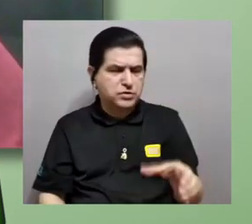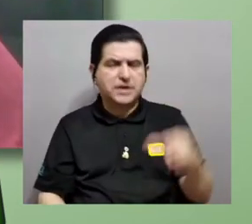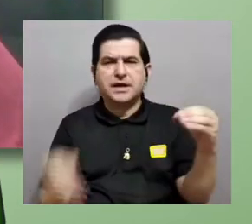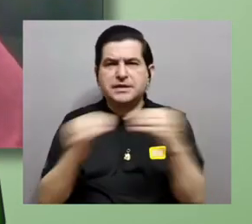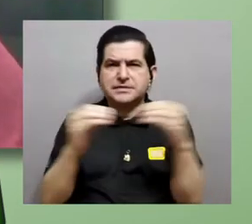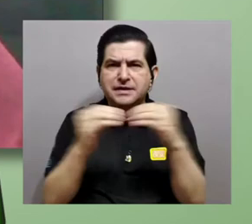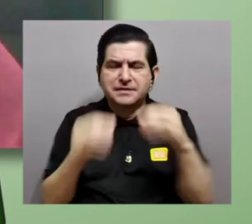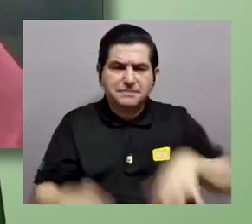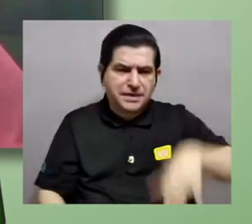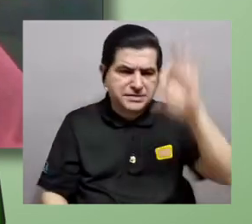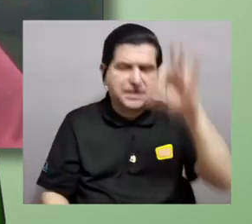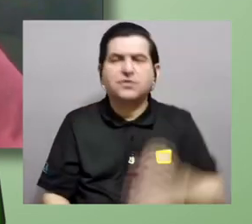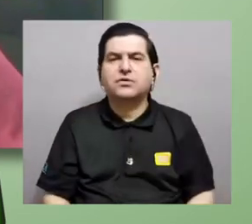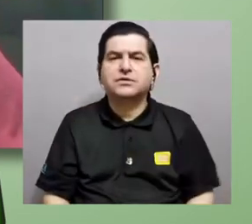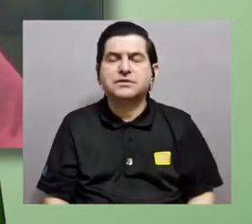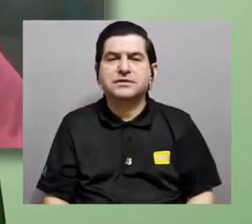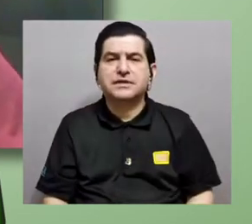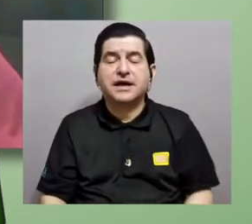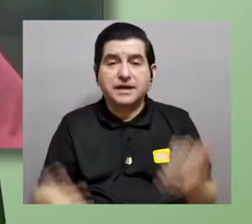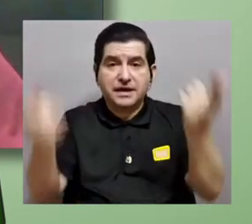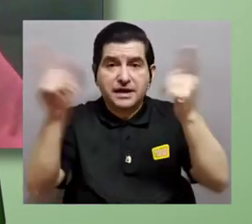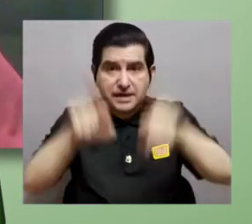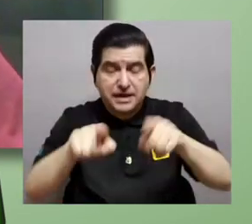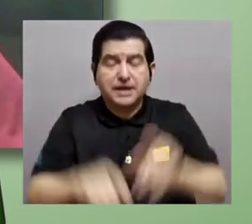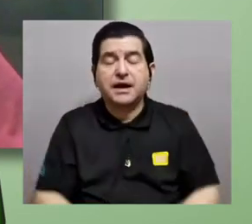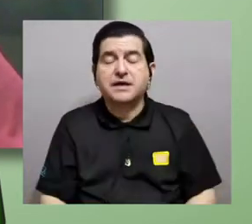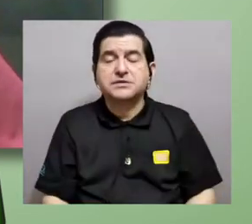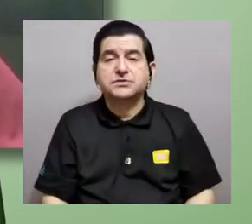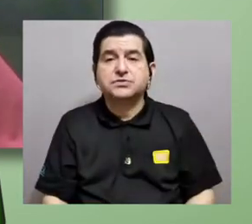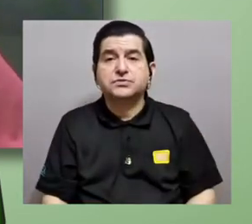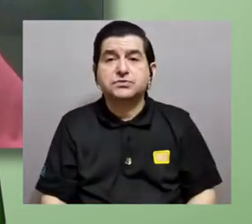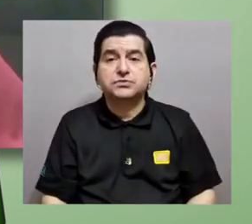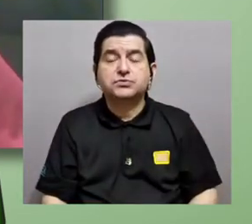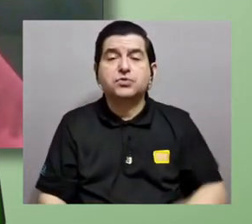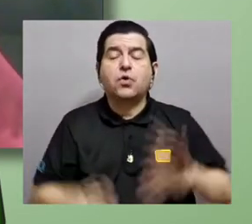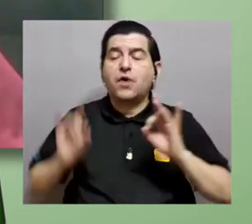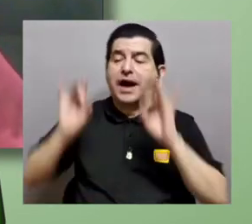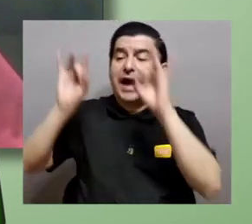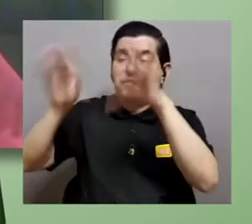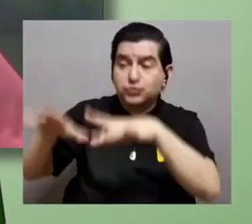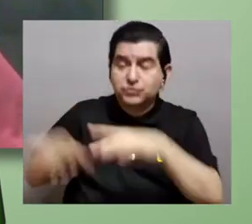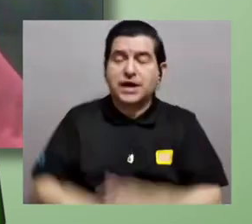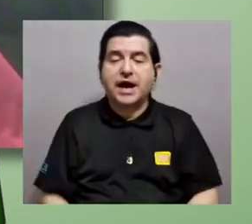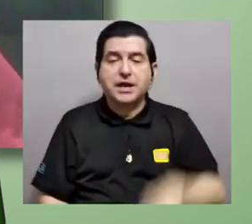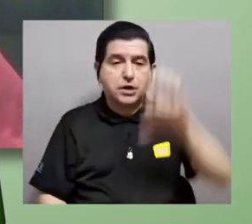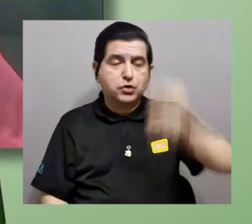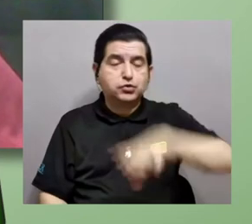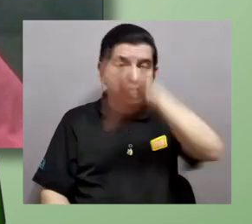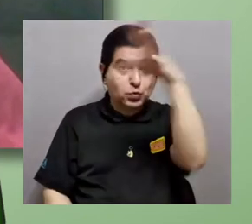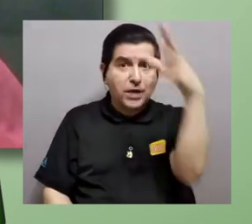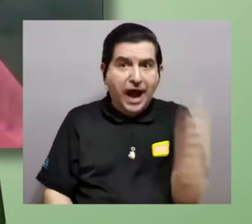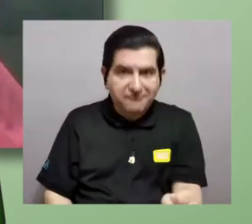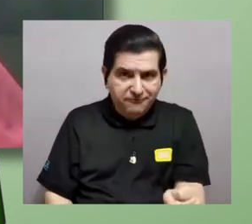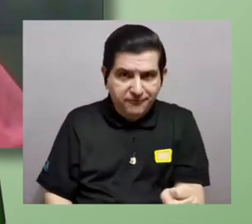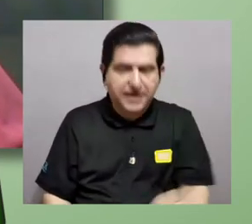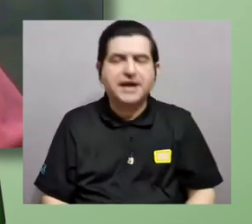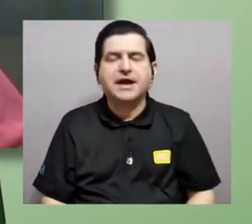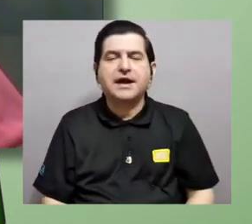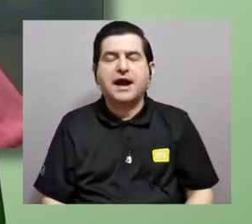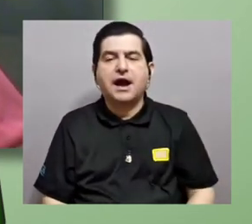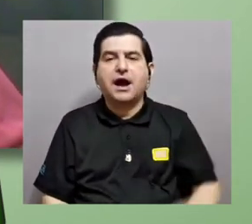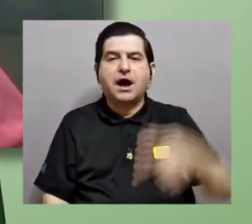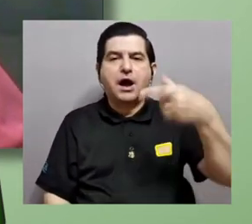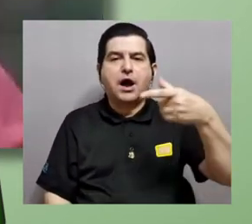Los fósiles más antiguos se han encontrado en lo que se llaman los cratones precámbricos, que sería Australia, Suráfrica